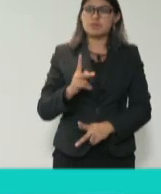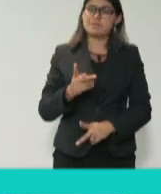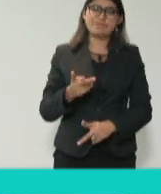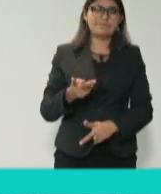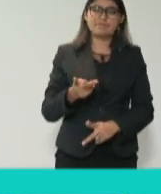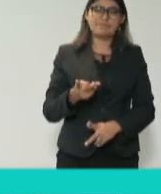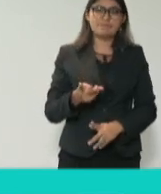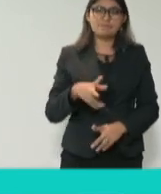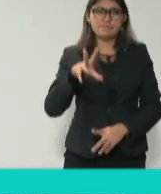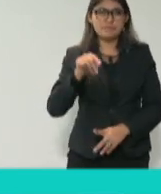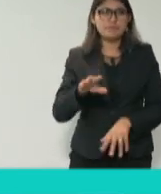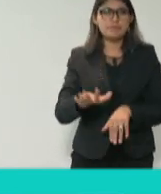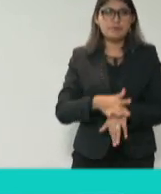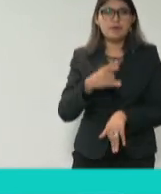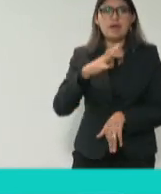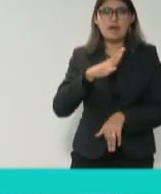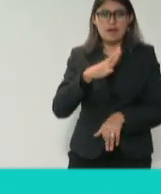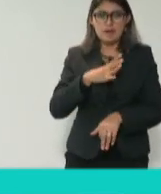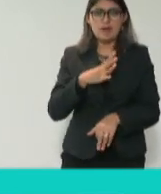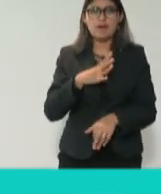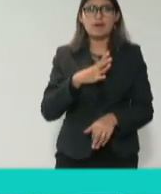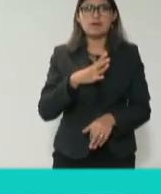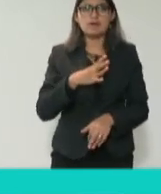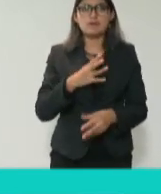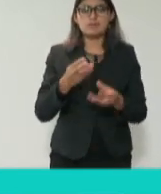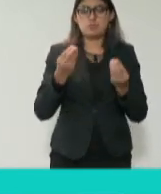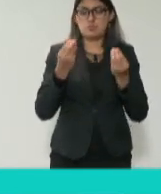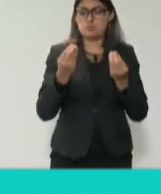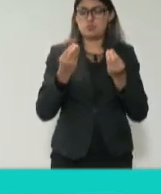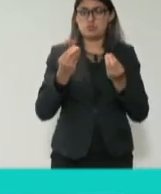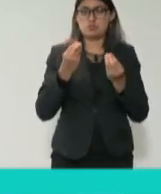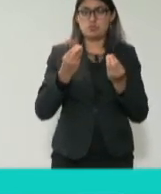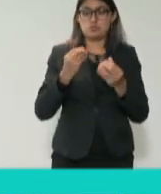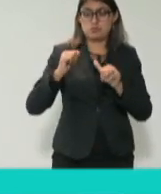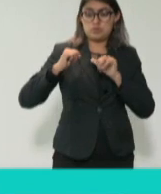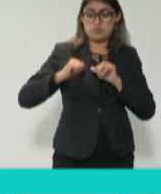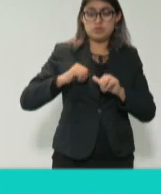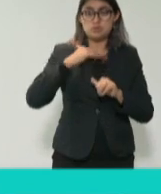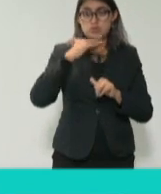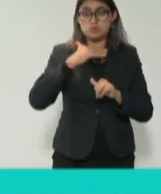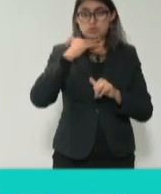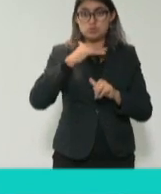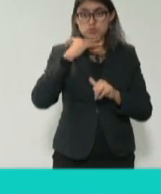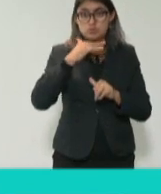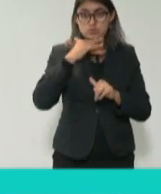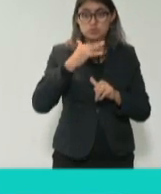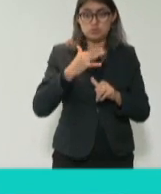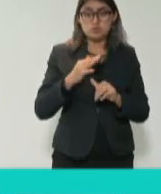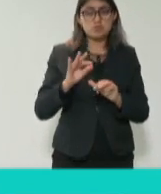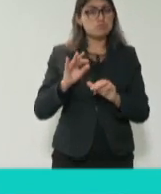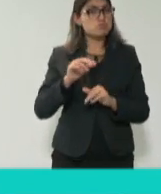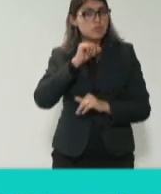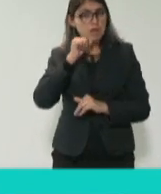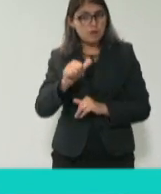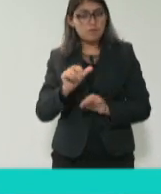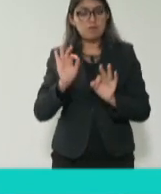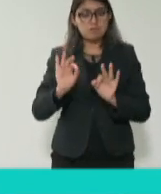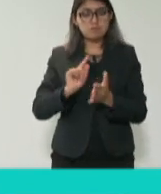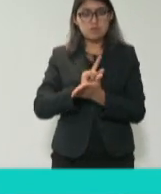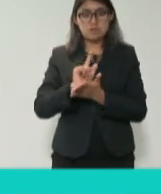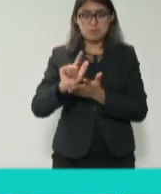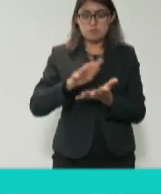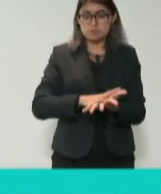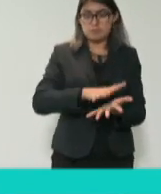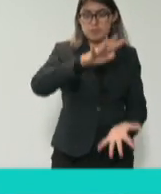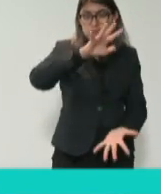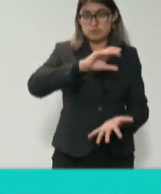porque hay mucho más servidores públicos que no lo son y aquellos que sí lo son. En ese sentido yo creo